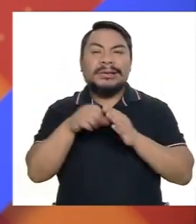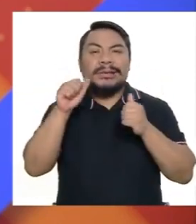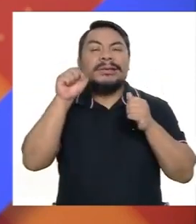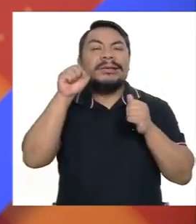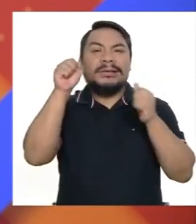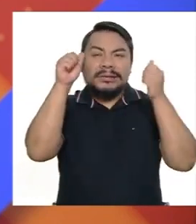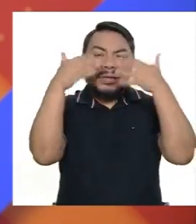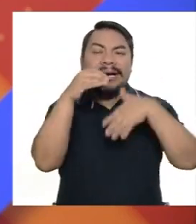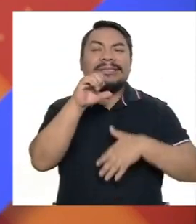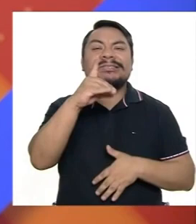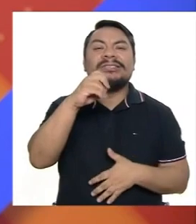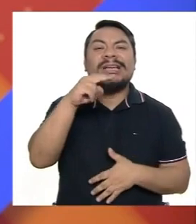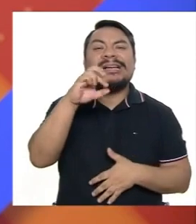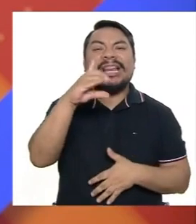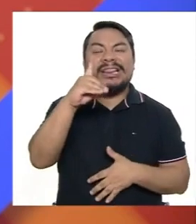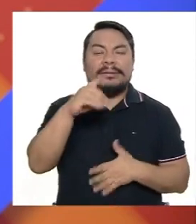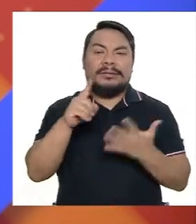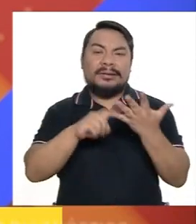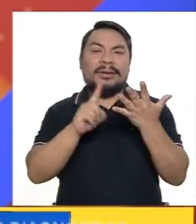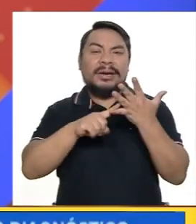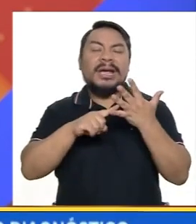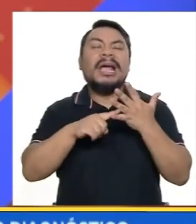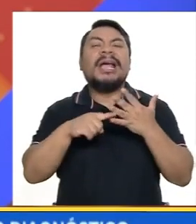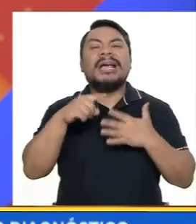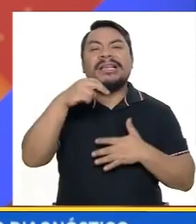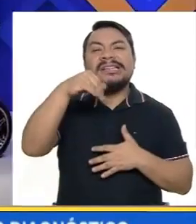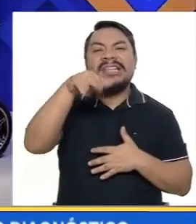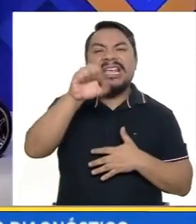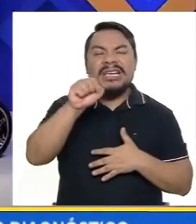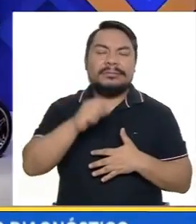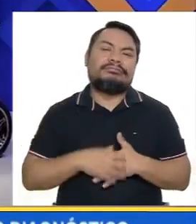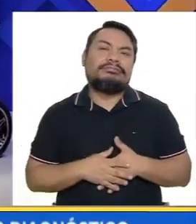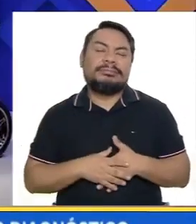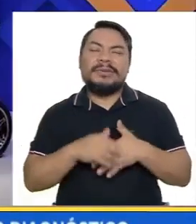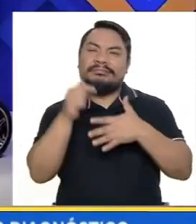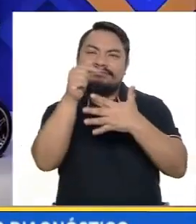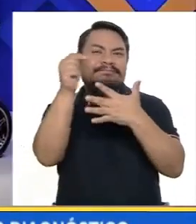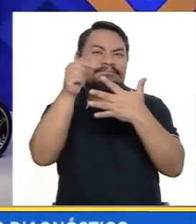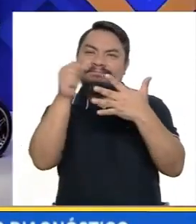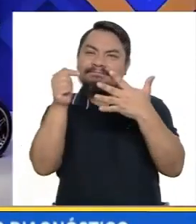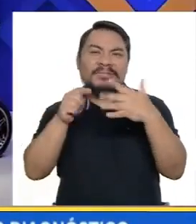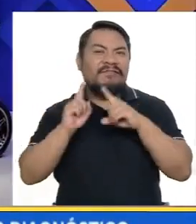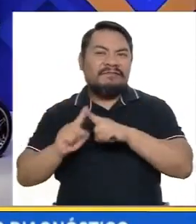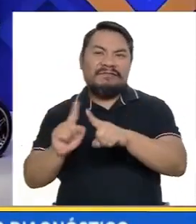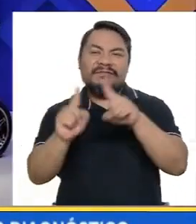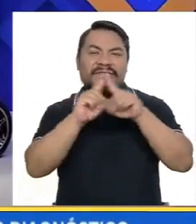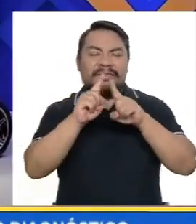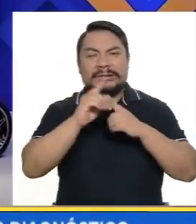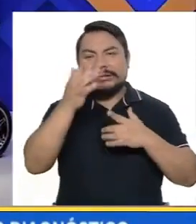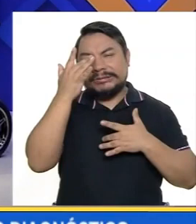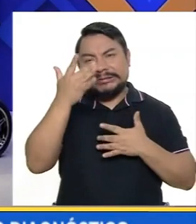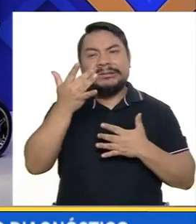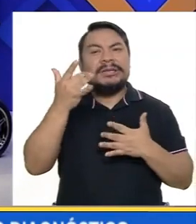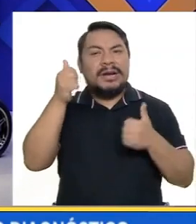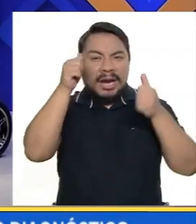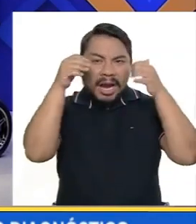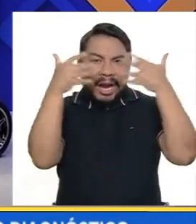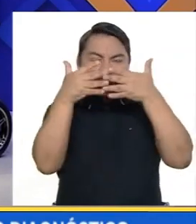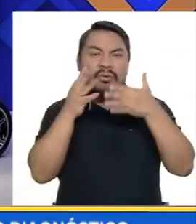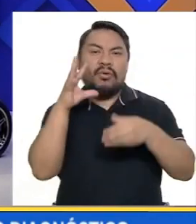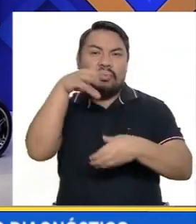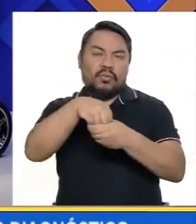de Rett, hay el trastorno desintegrativo de la niñez y otros más que por ahí encajan. O sea, son varios tipos de enfermedades que están